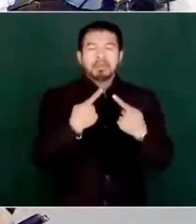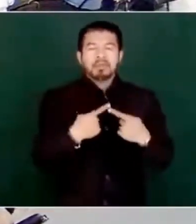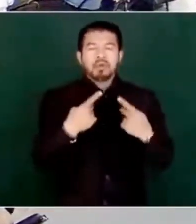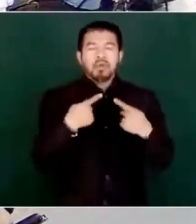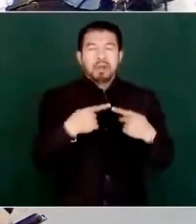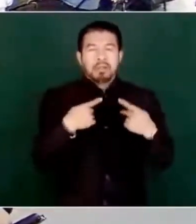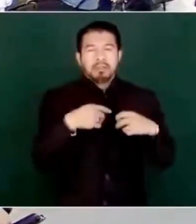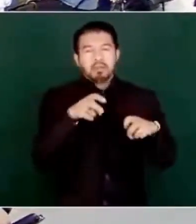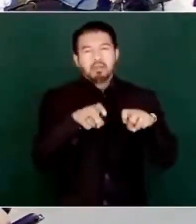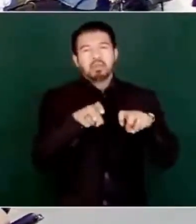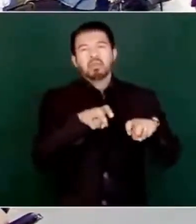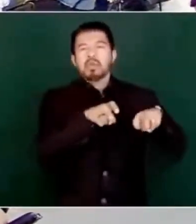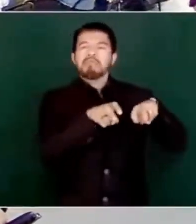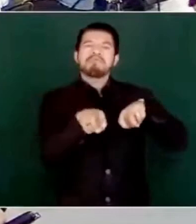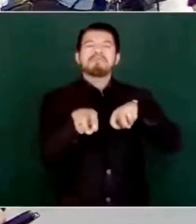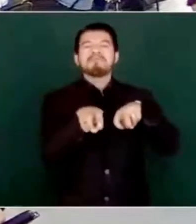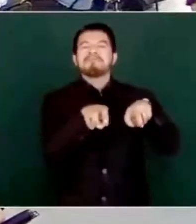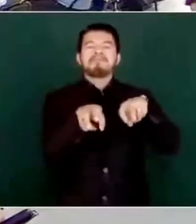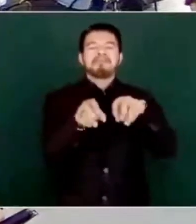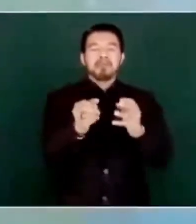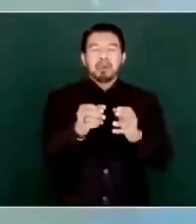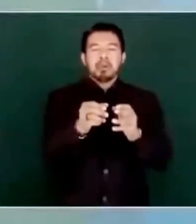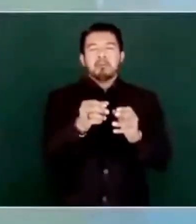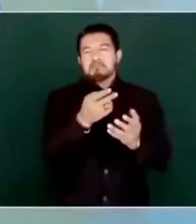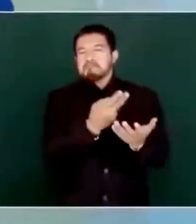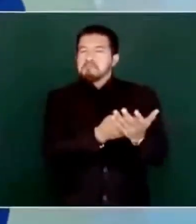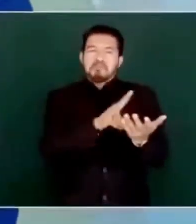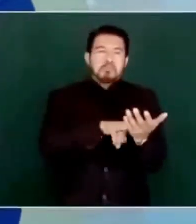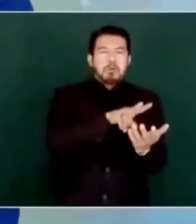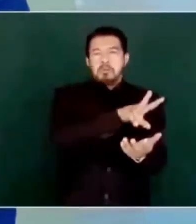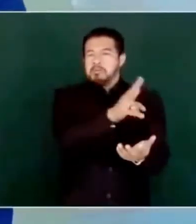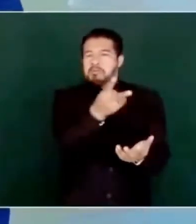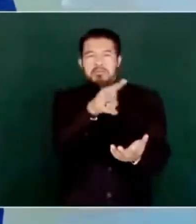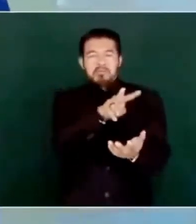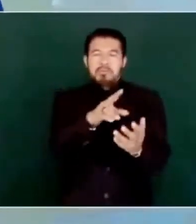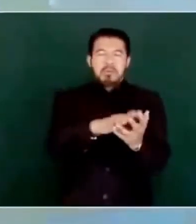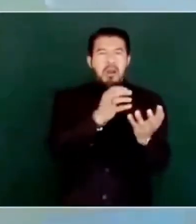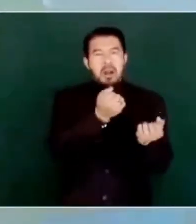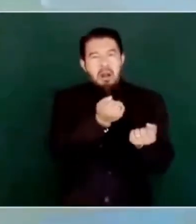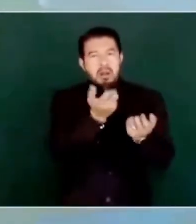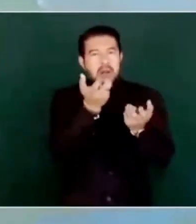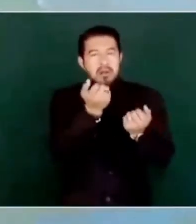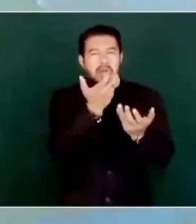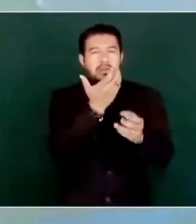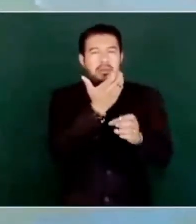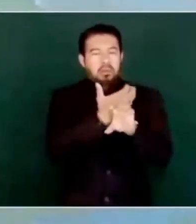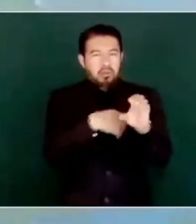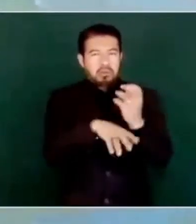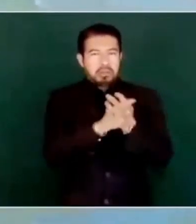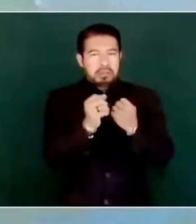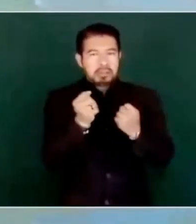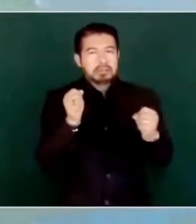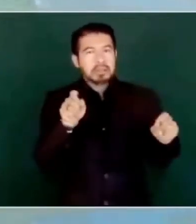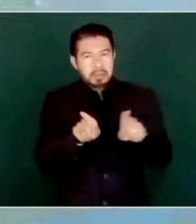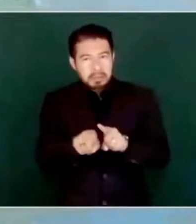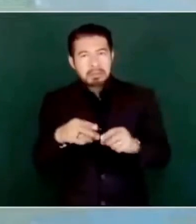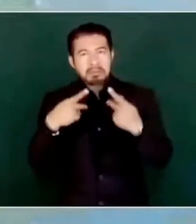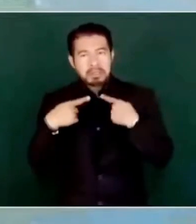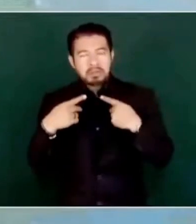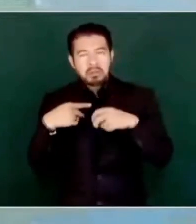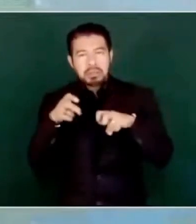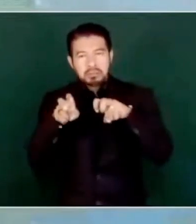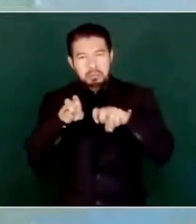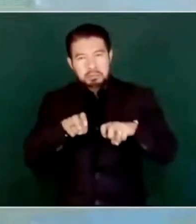o de manera mixta, pero desaparecieron los trenes